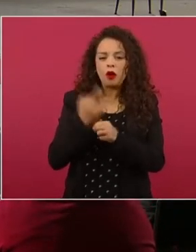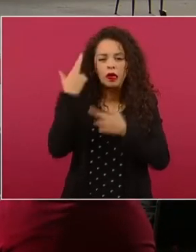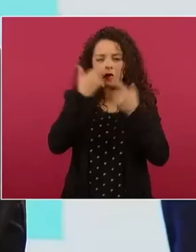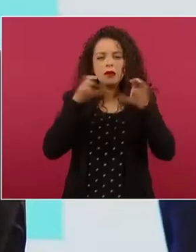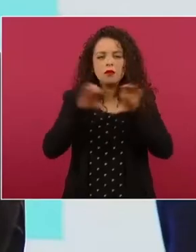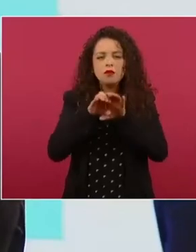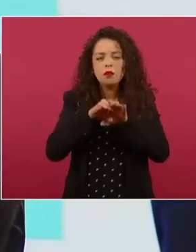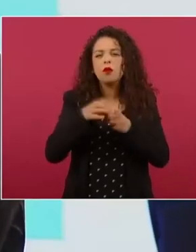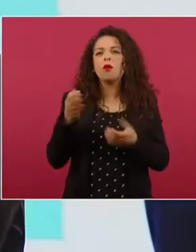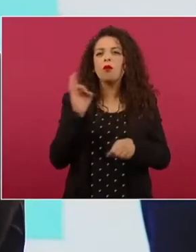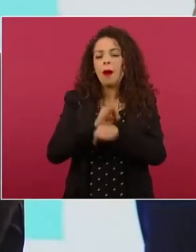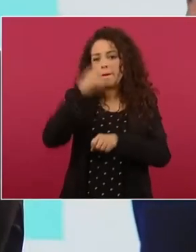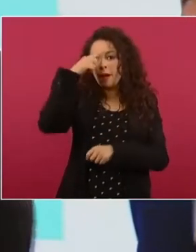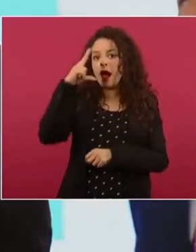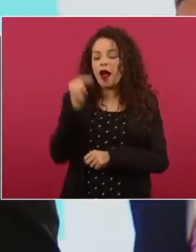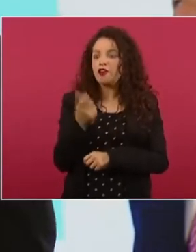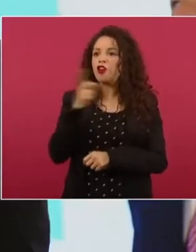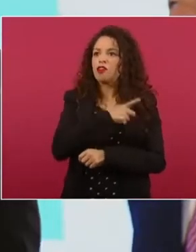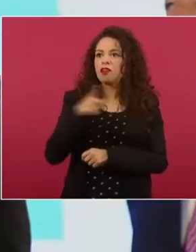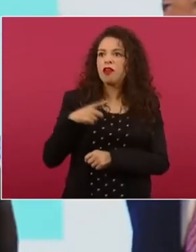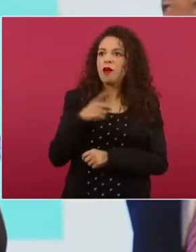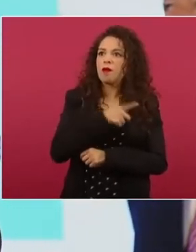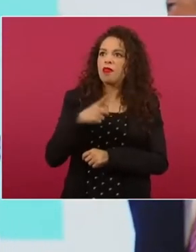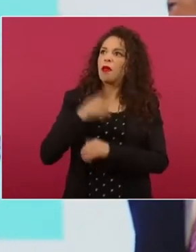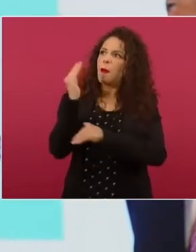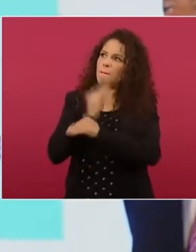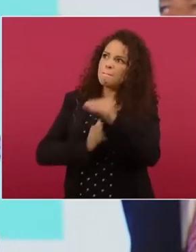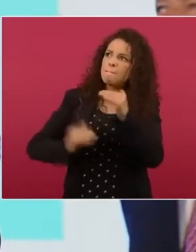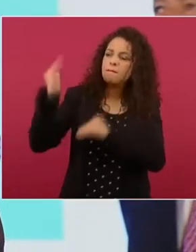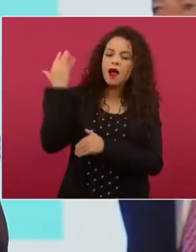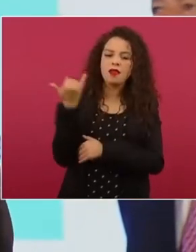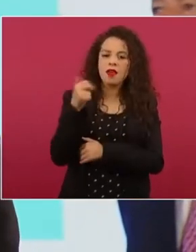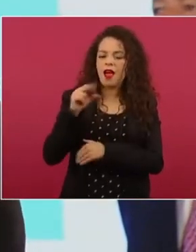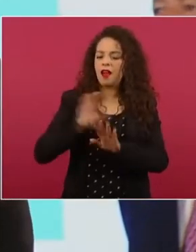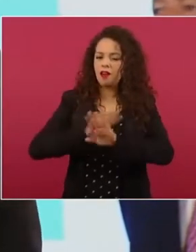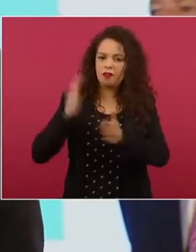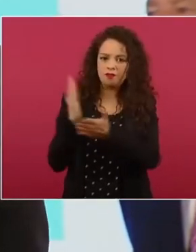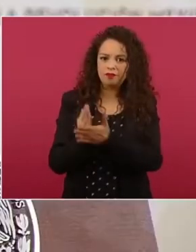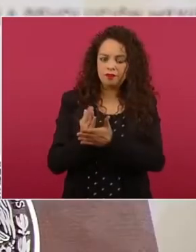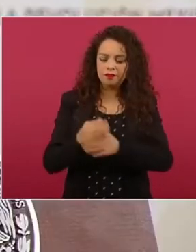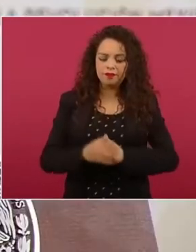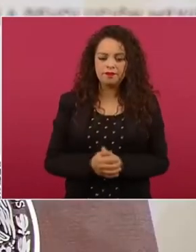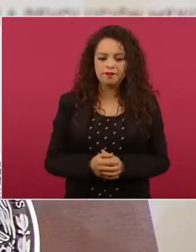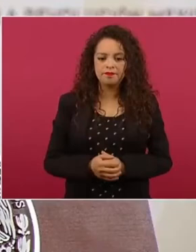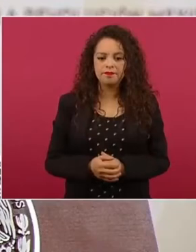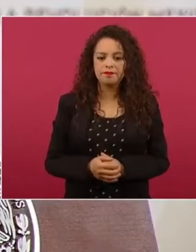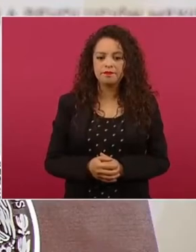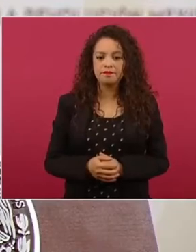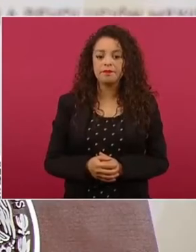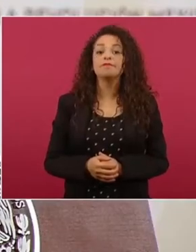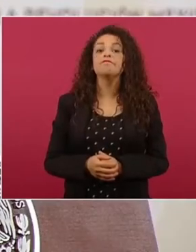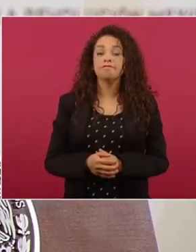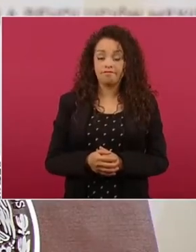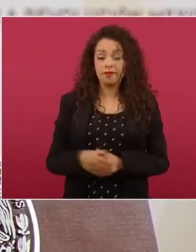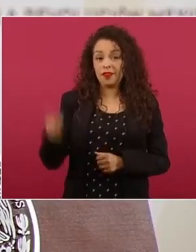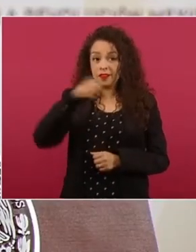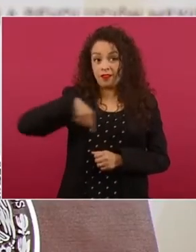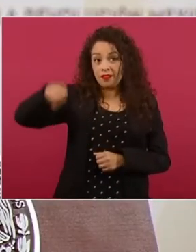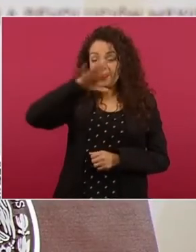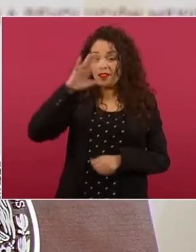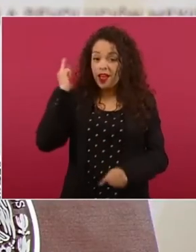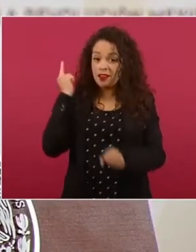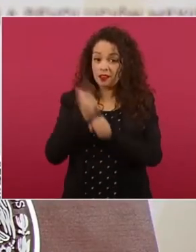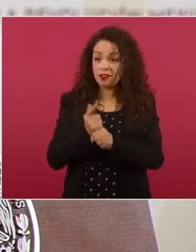Y agregó, los empresarios se han dado cuenta que el presidente cumple su palabra, ha